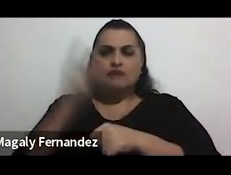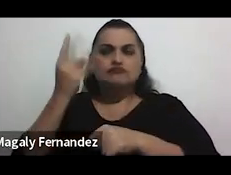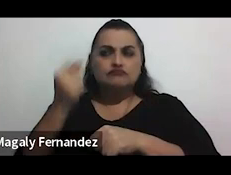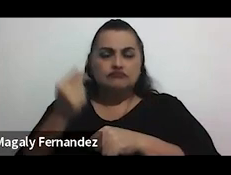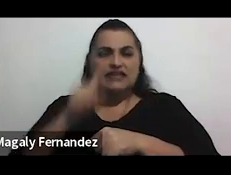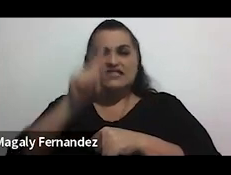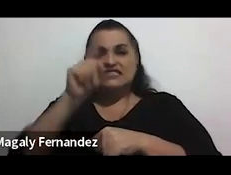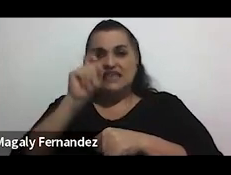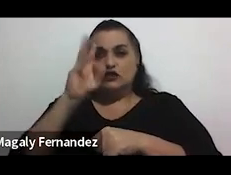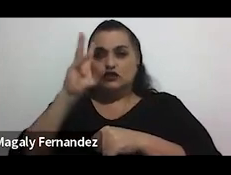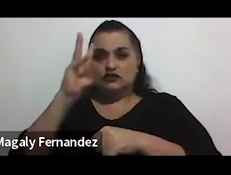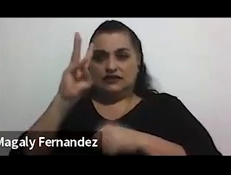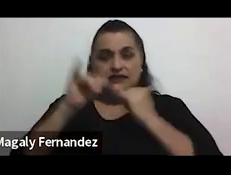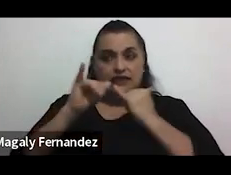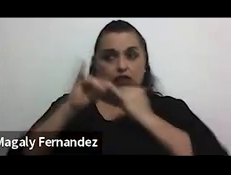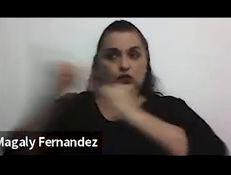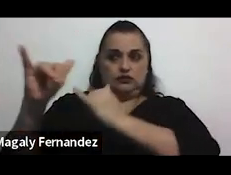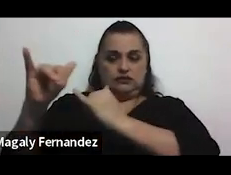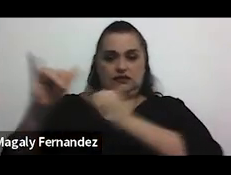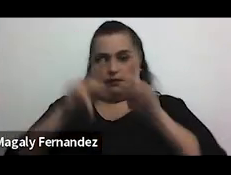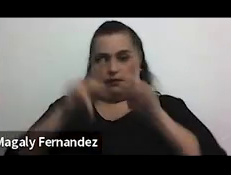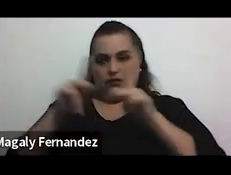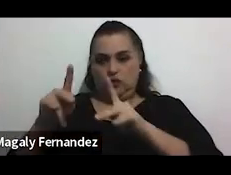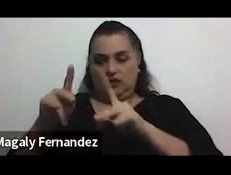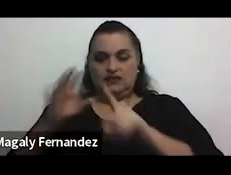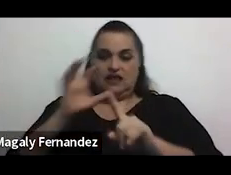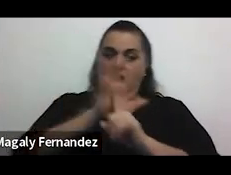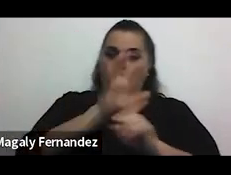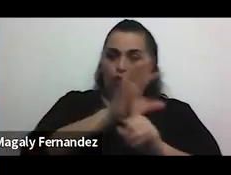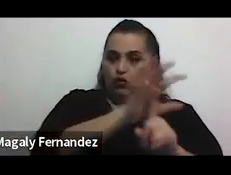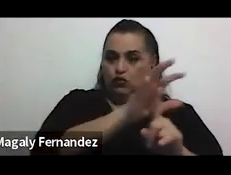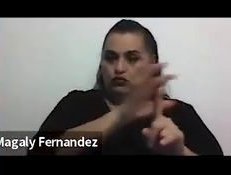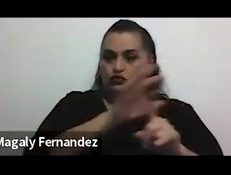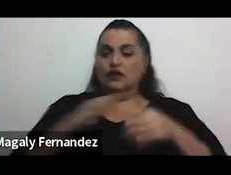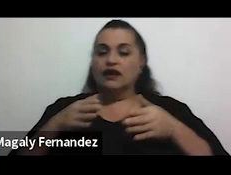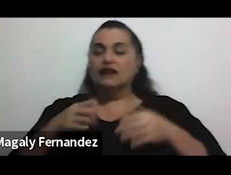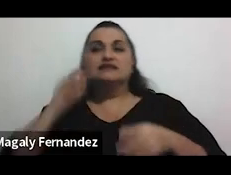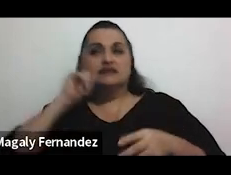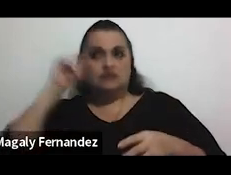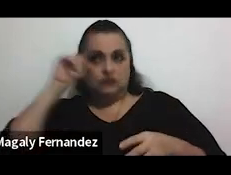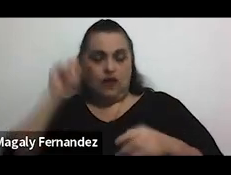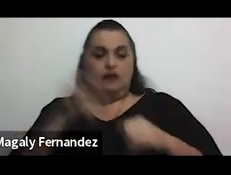106 denuncias por acoso sexual